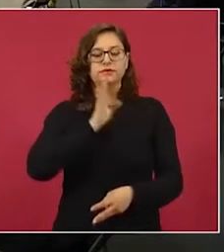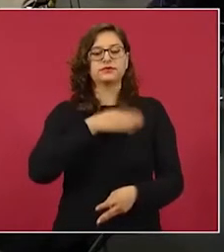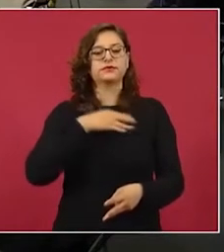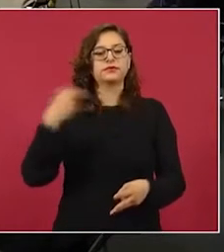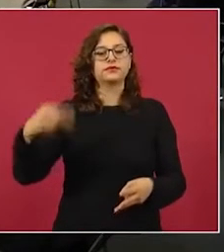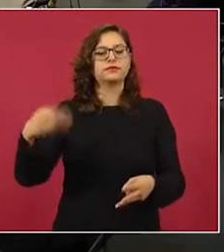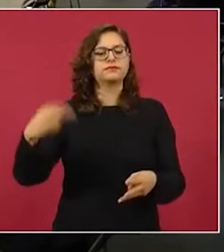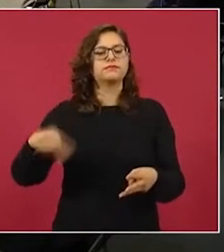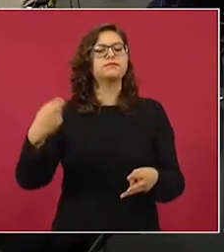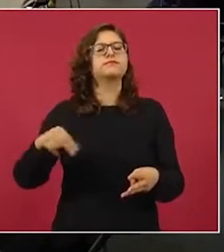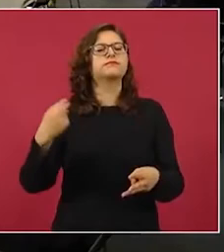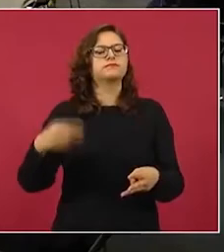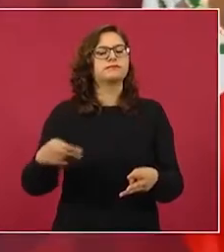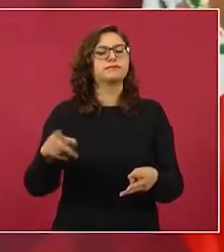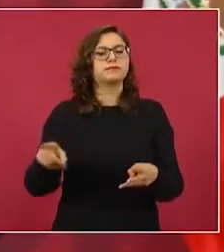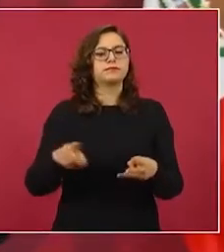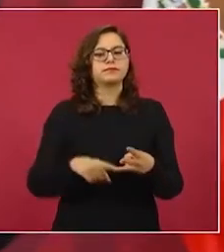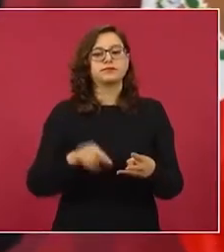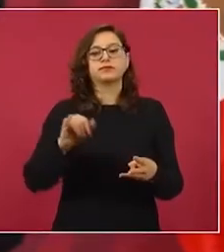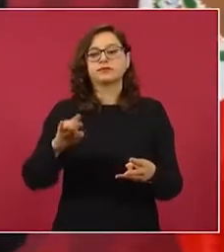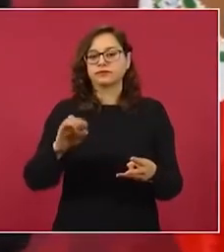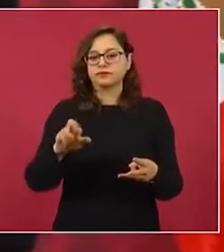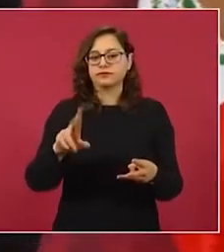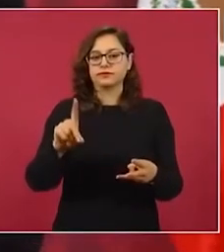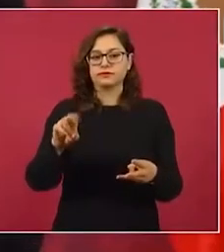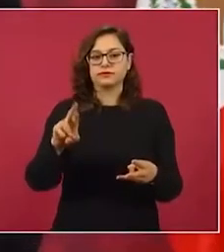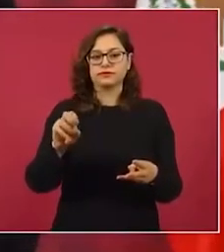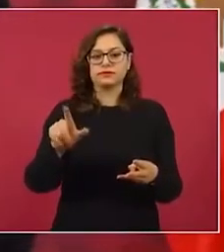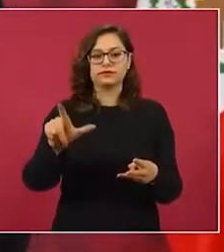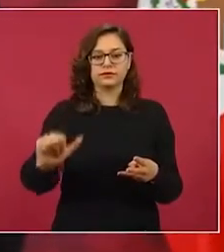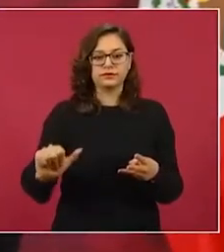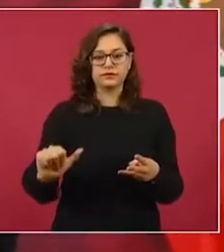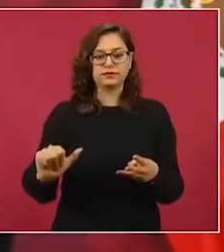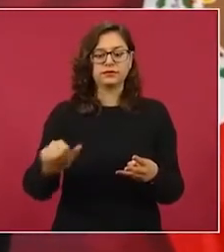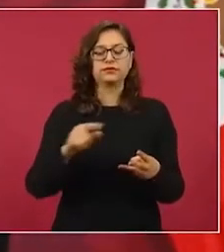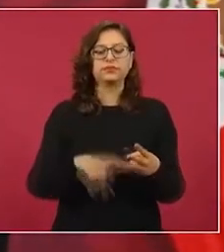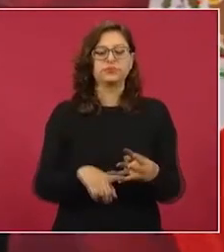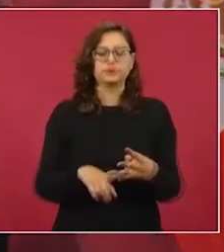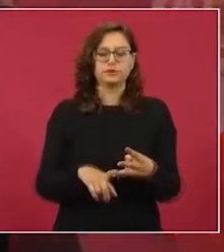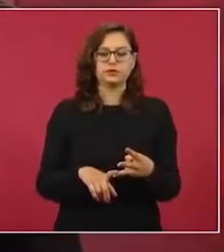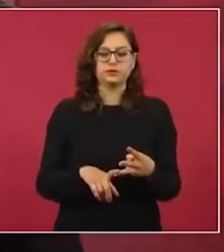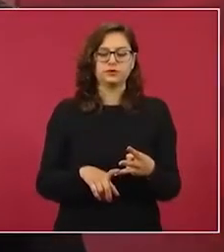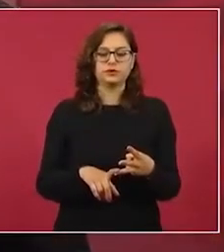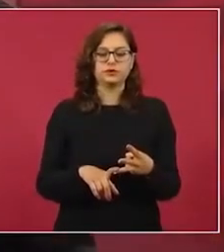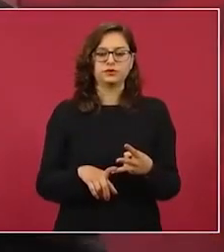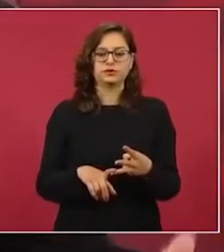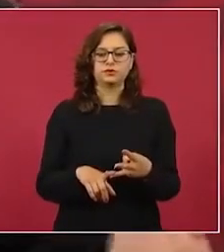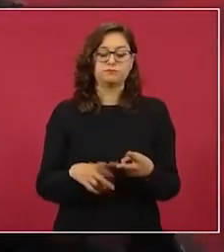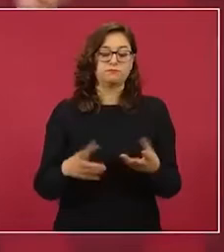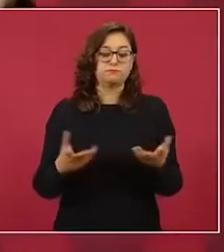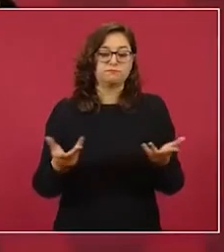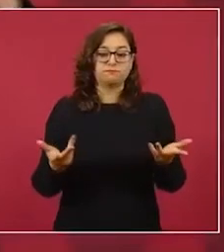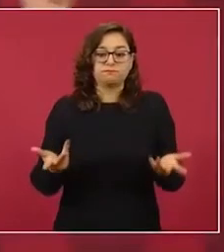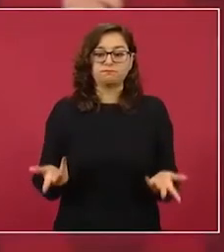Iberdrola, es